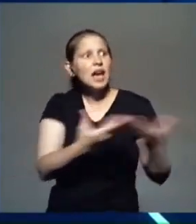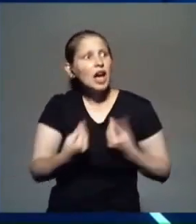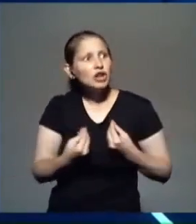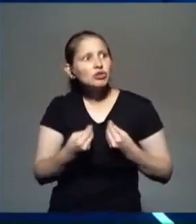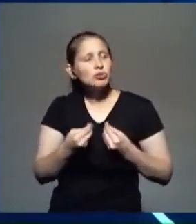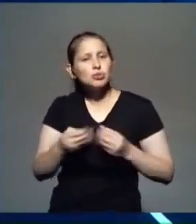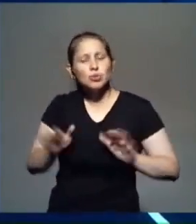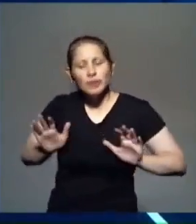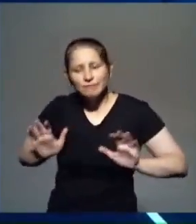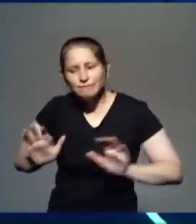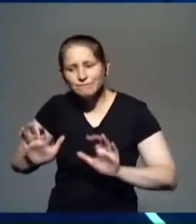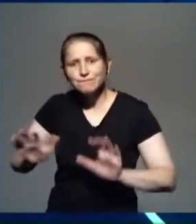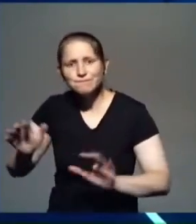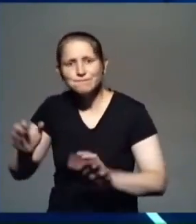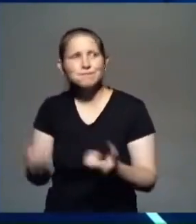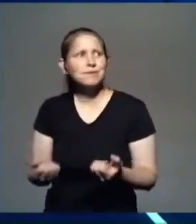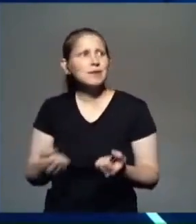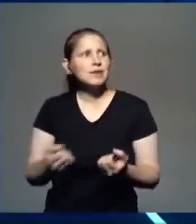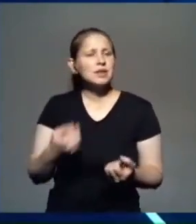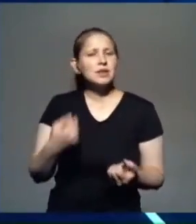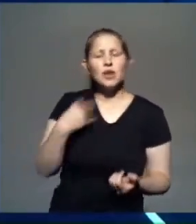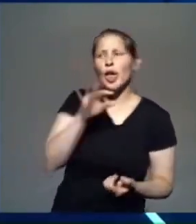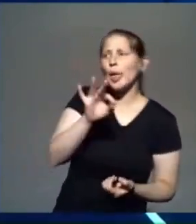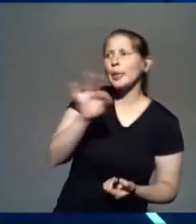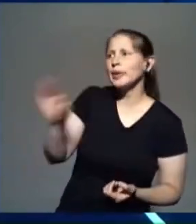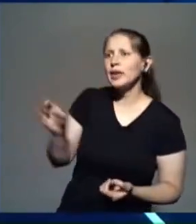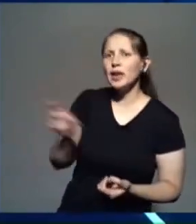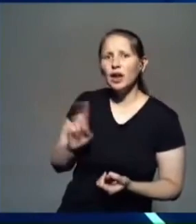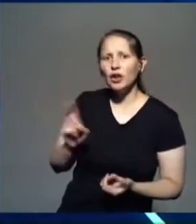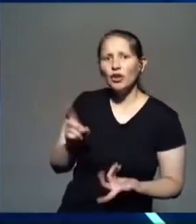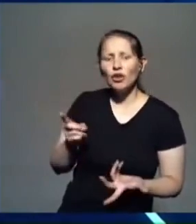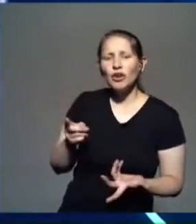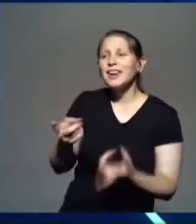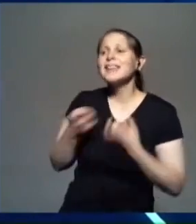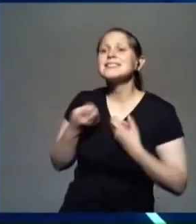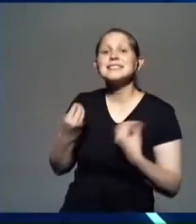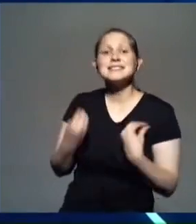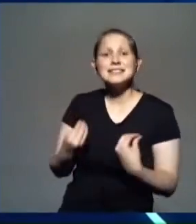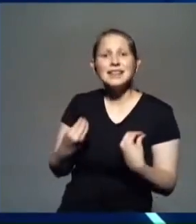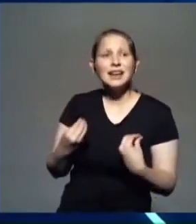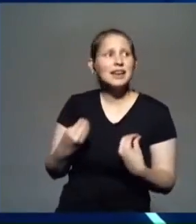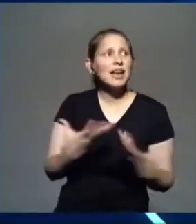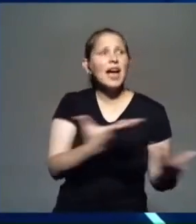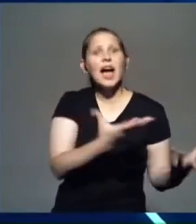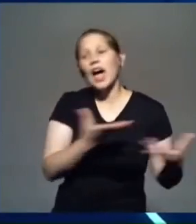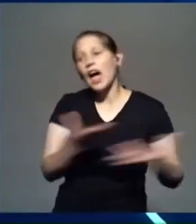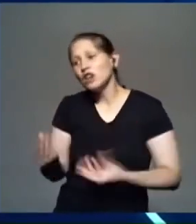si sos bautista, si sos metodista. Simplemente que te va a decir, dame una mano.